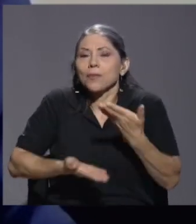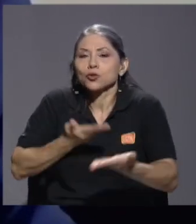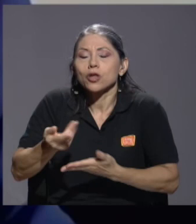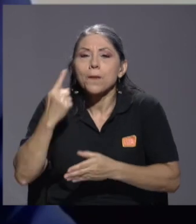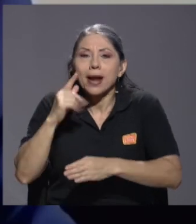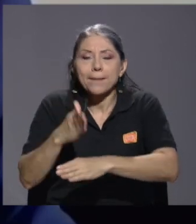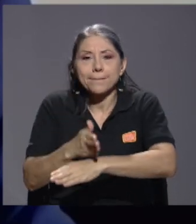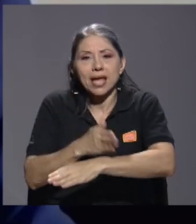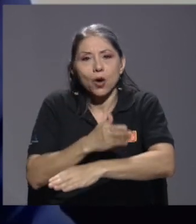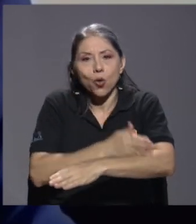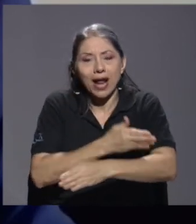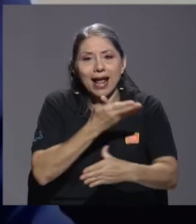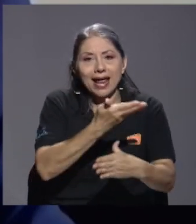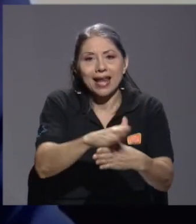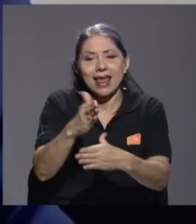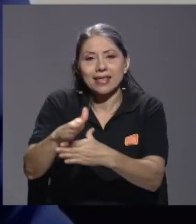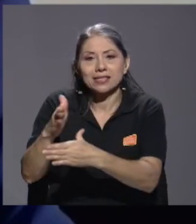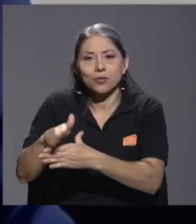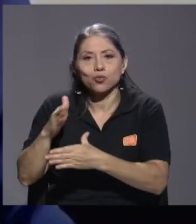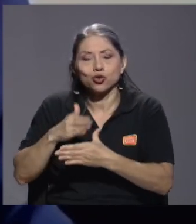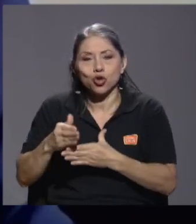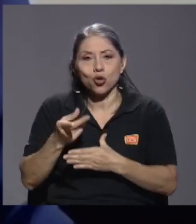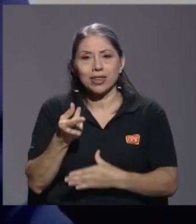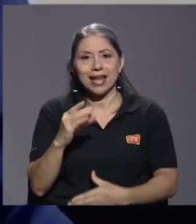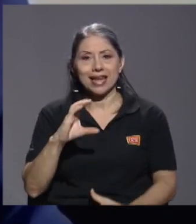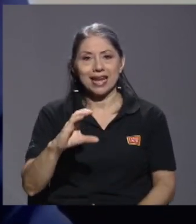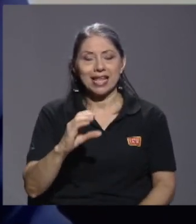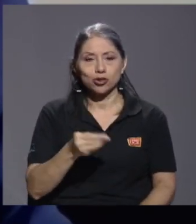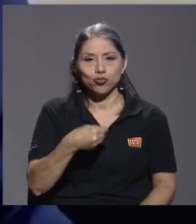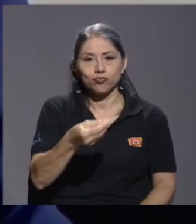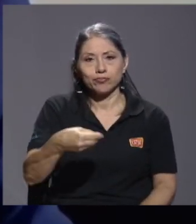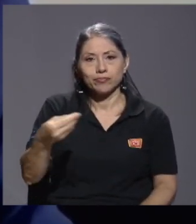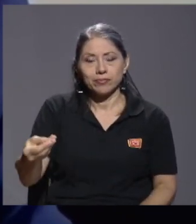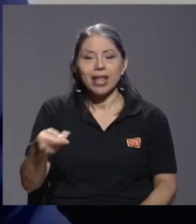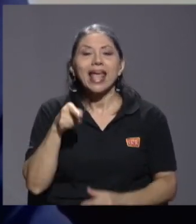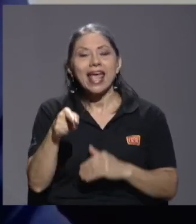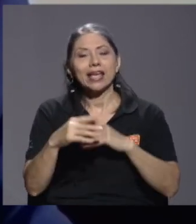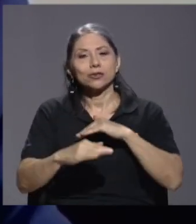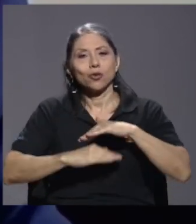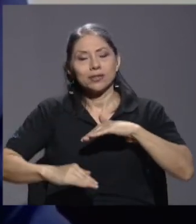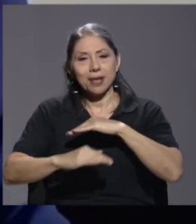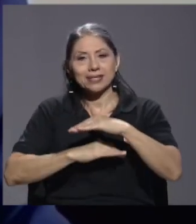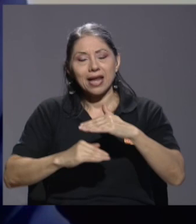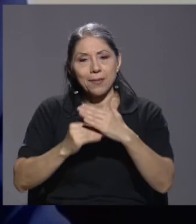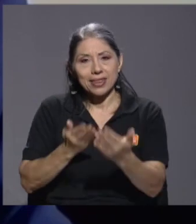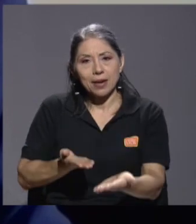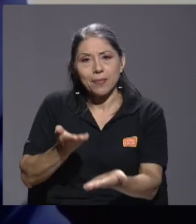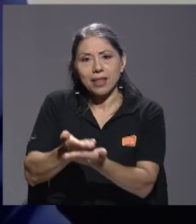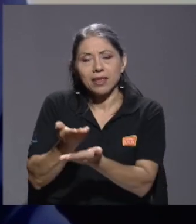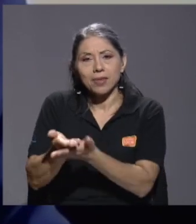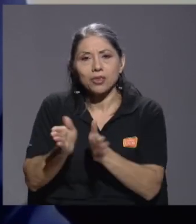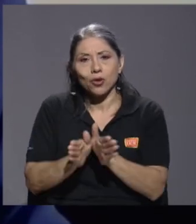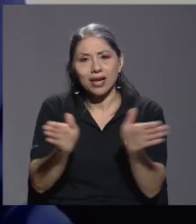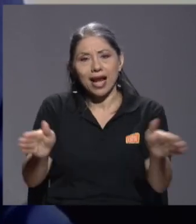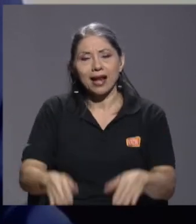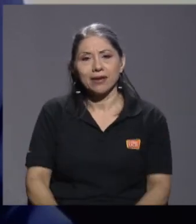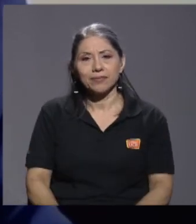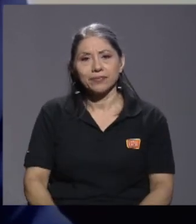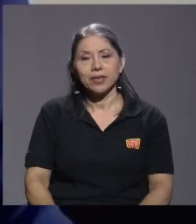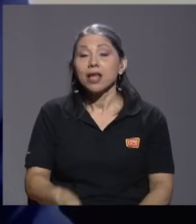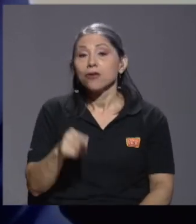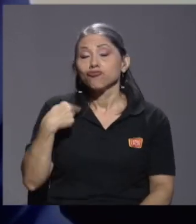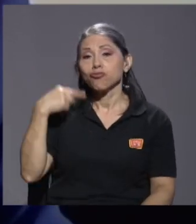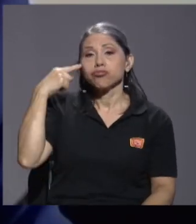en la distribución del ingreso creo que eso es básicamente el planteamiento general y en general